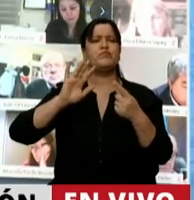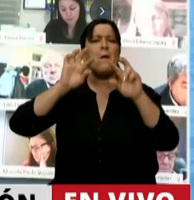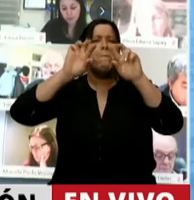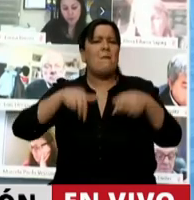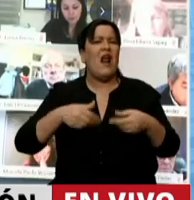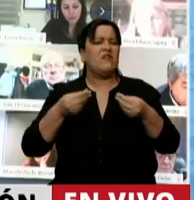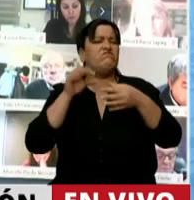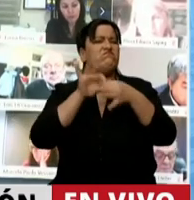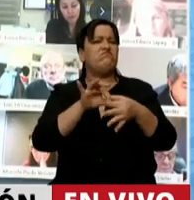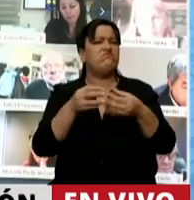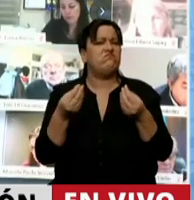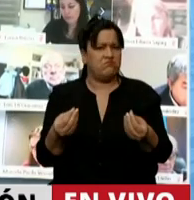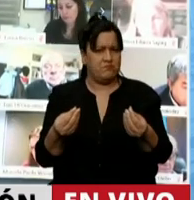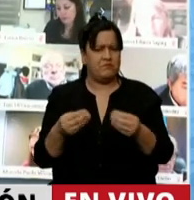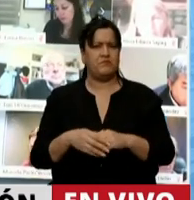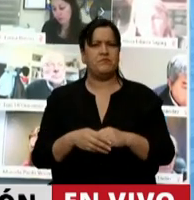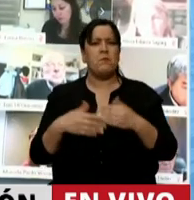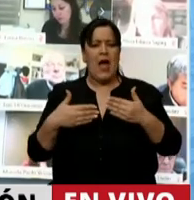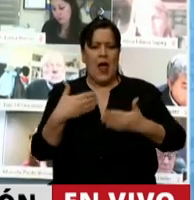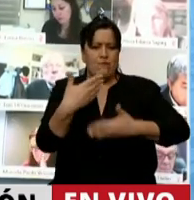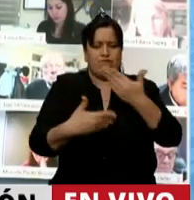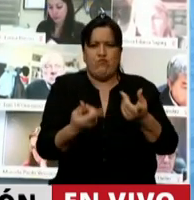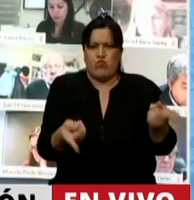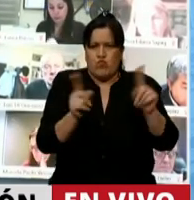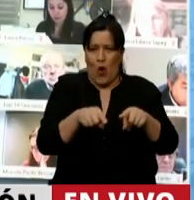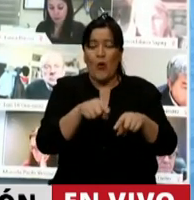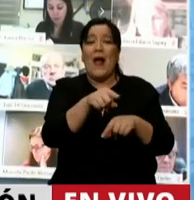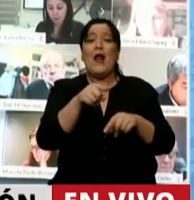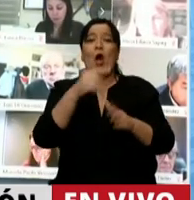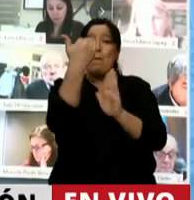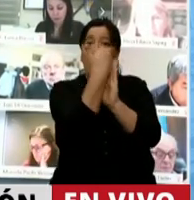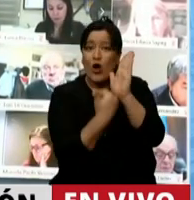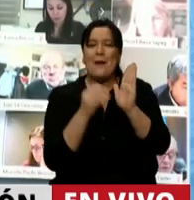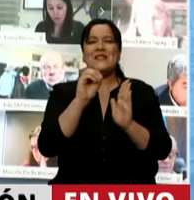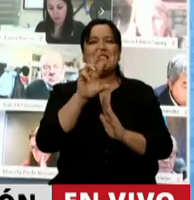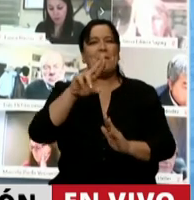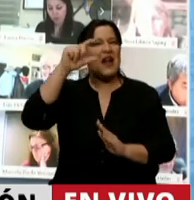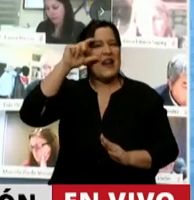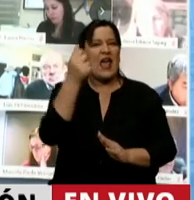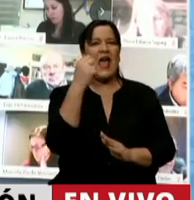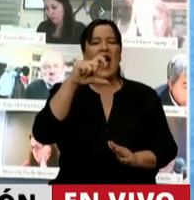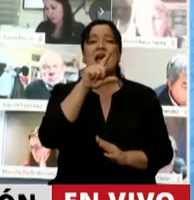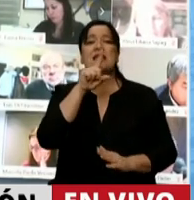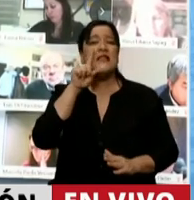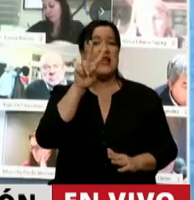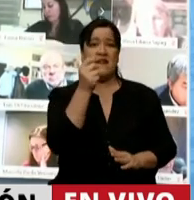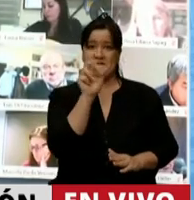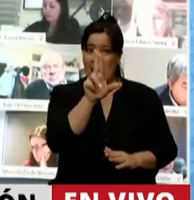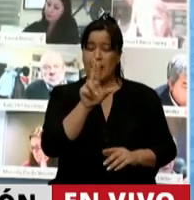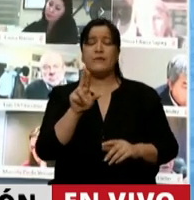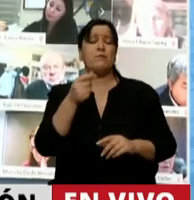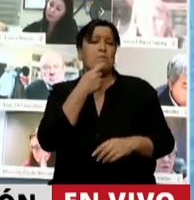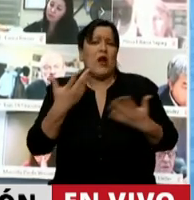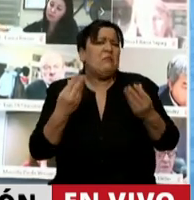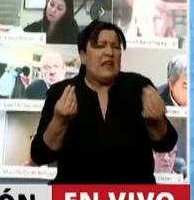relacionada a reactivar. Un programa se llama reactivar, justamente. Que esto es para las obras paralizadas, para